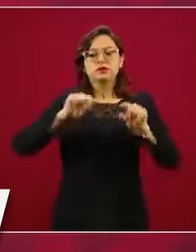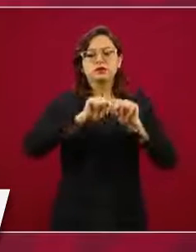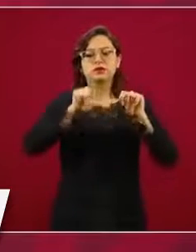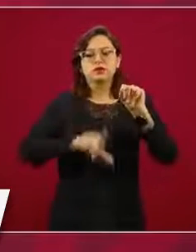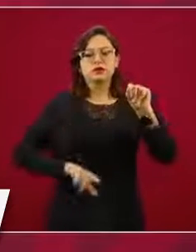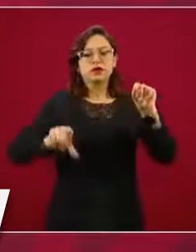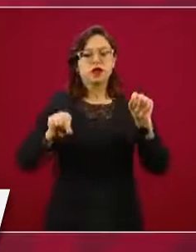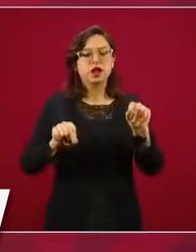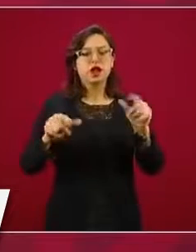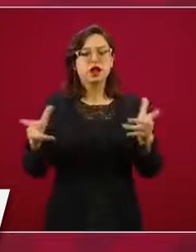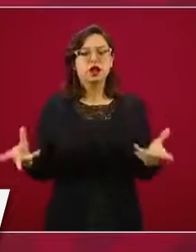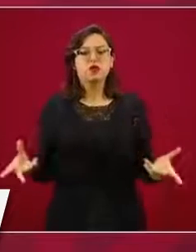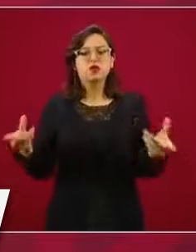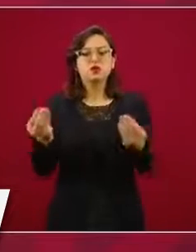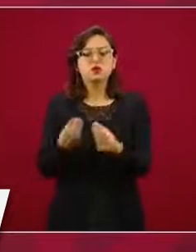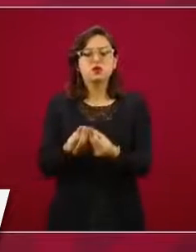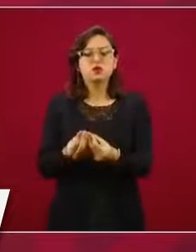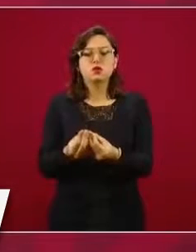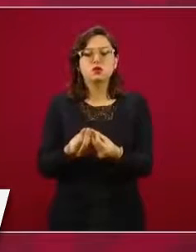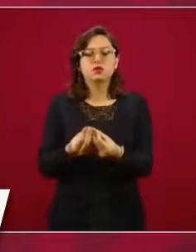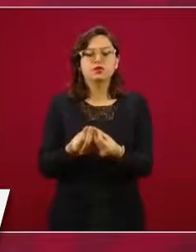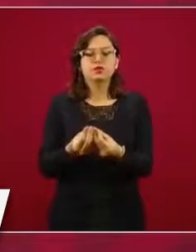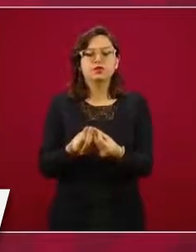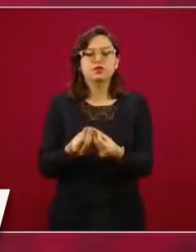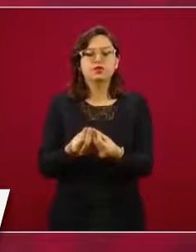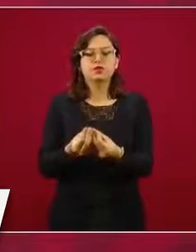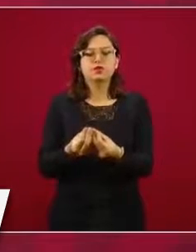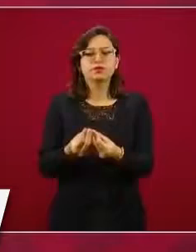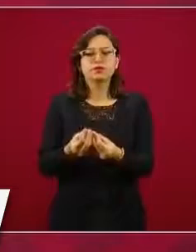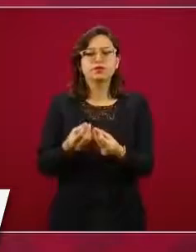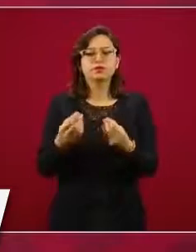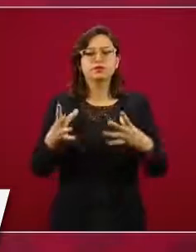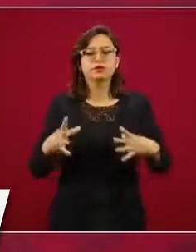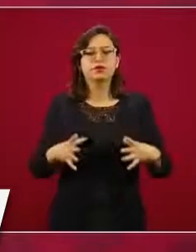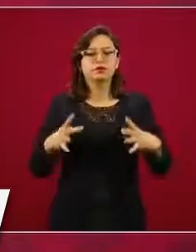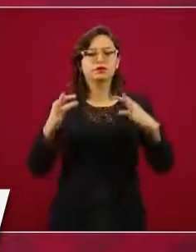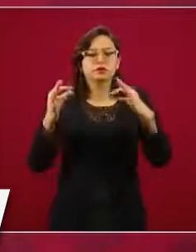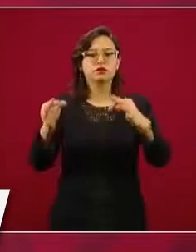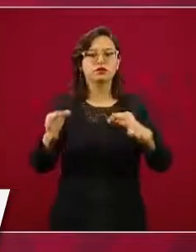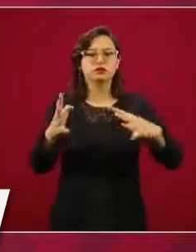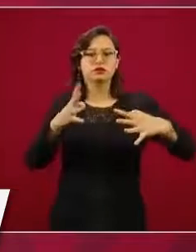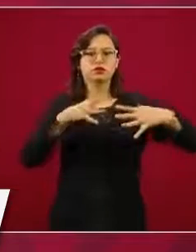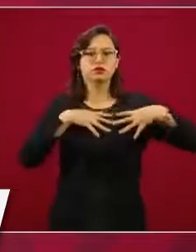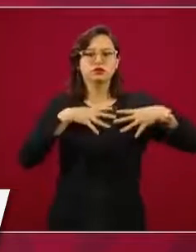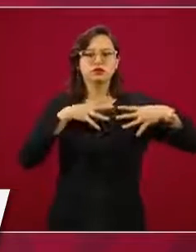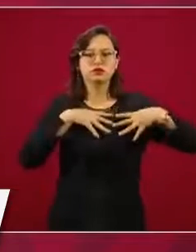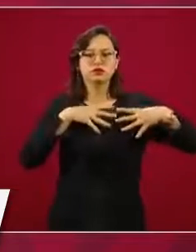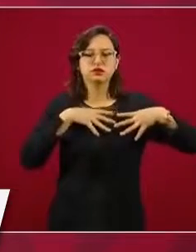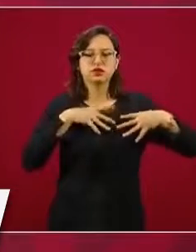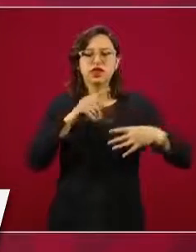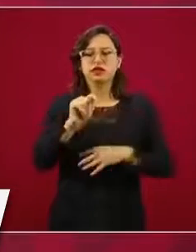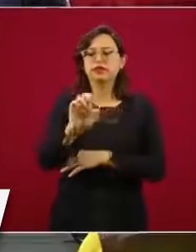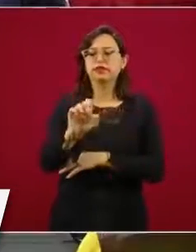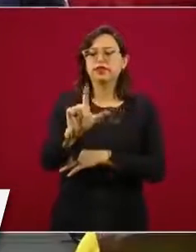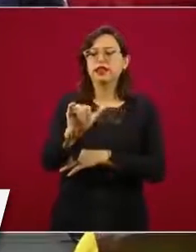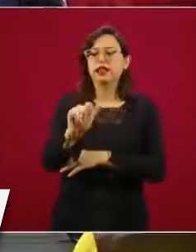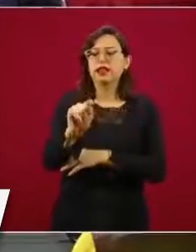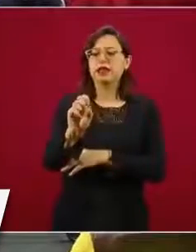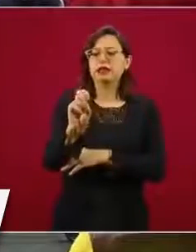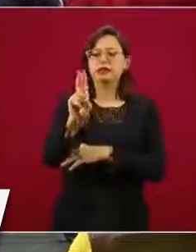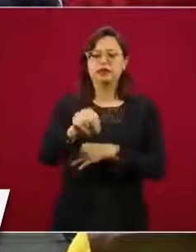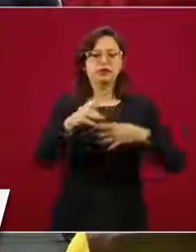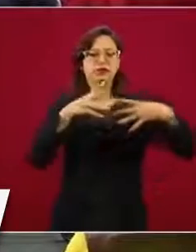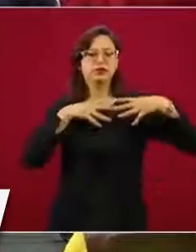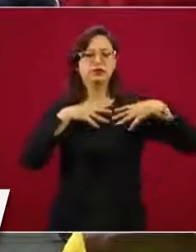la Fundación Teletón para